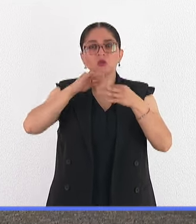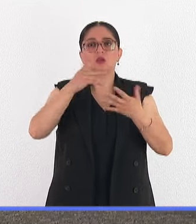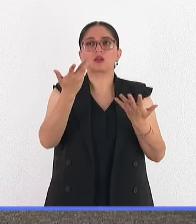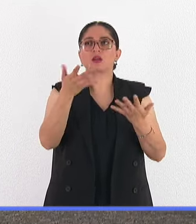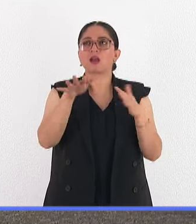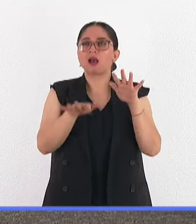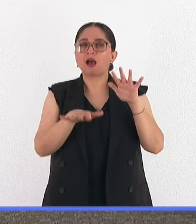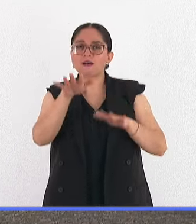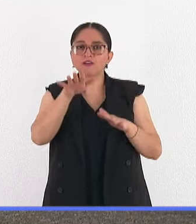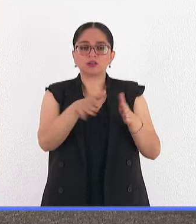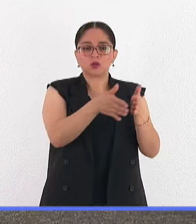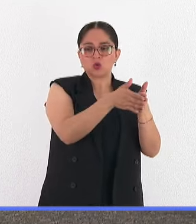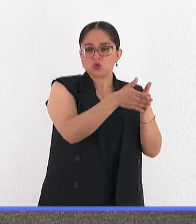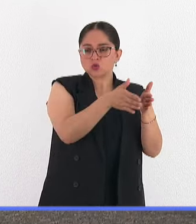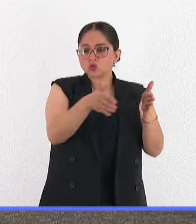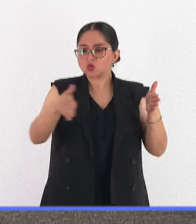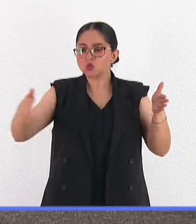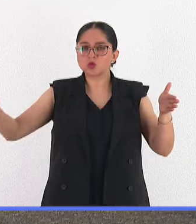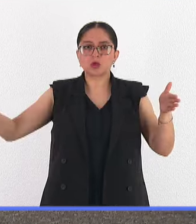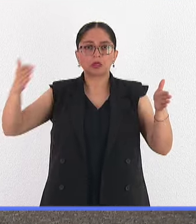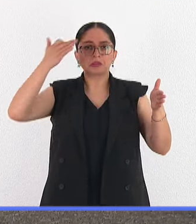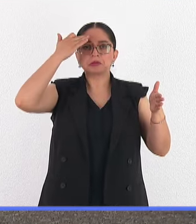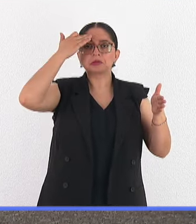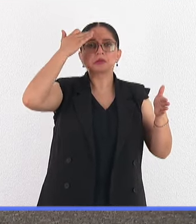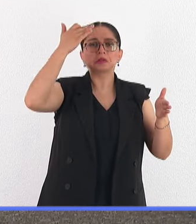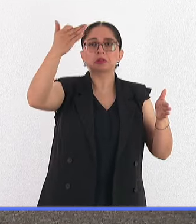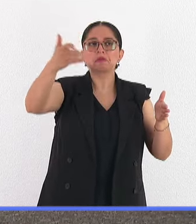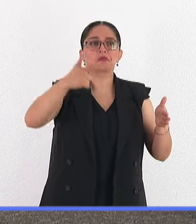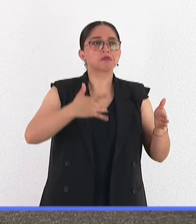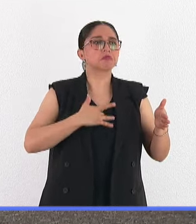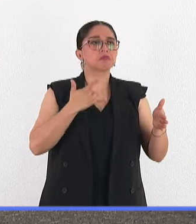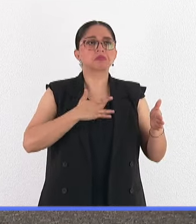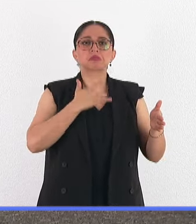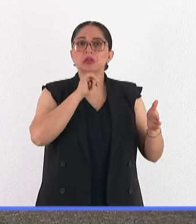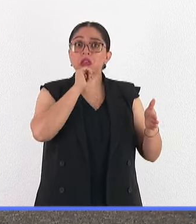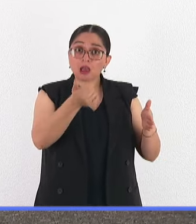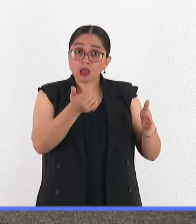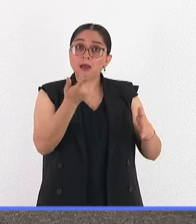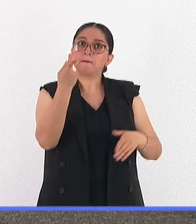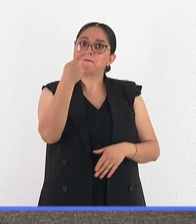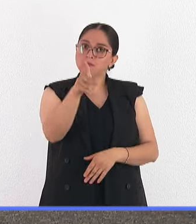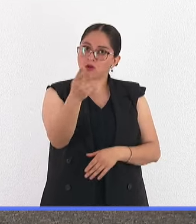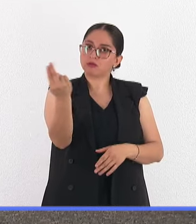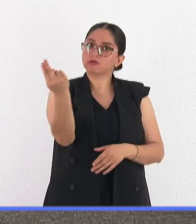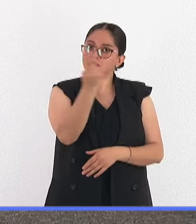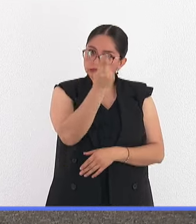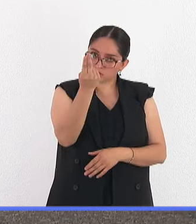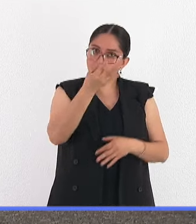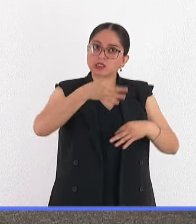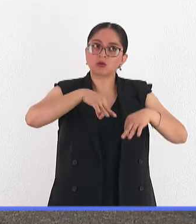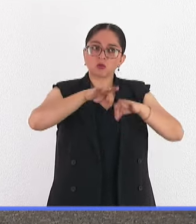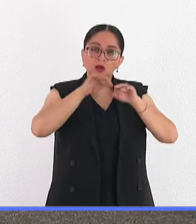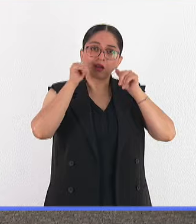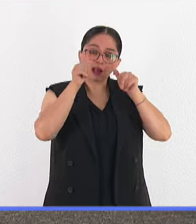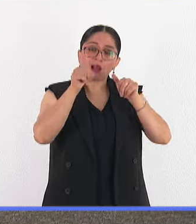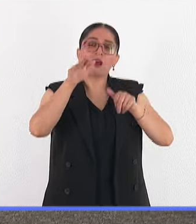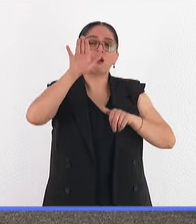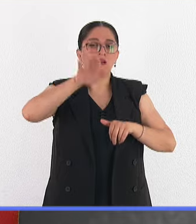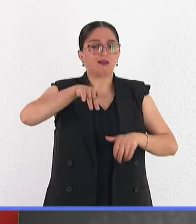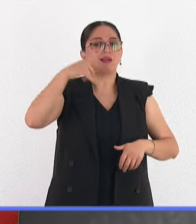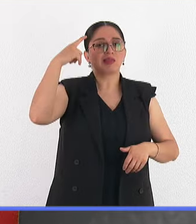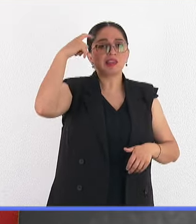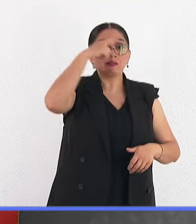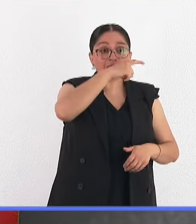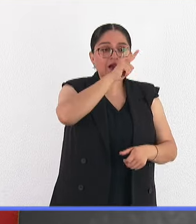en un largo periodo de tiempo y es quizás complicado hacer esta asociación. Es complicadísimo. Hay que